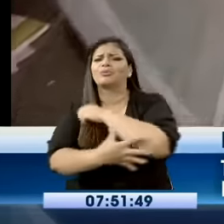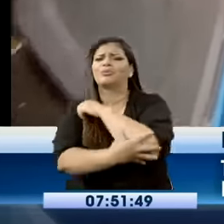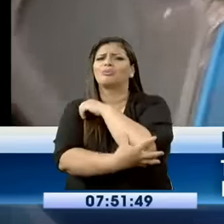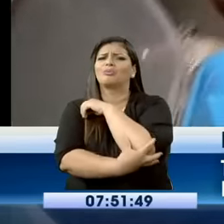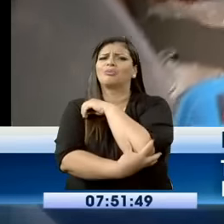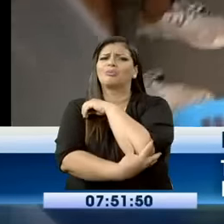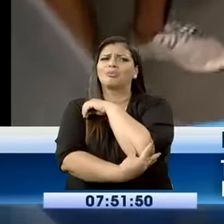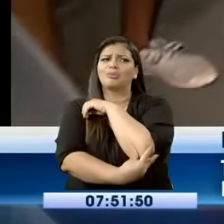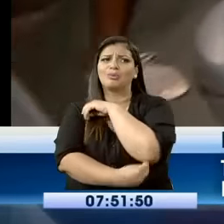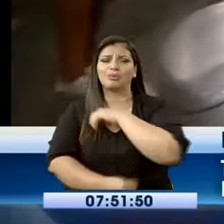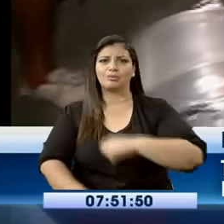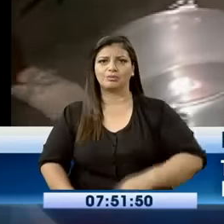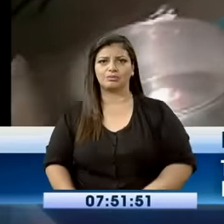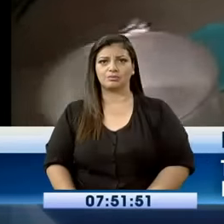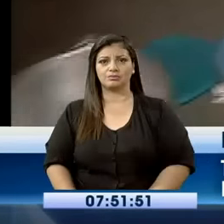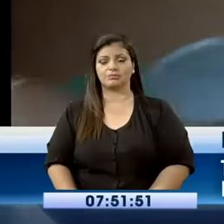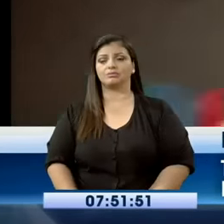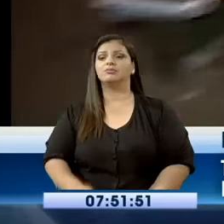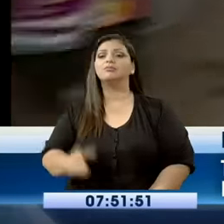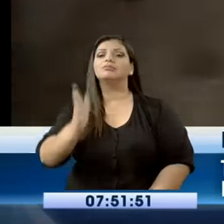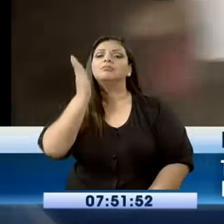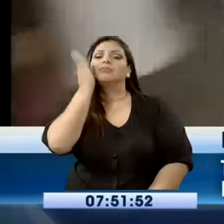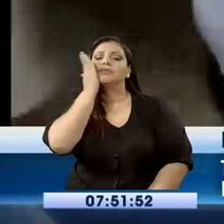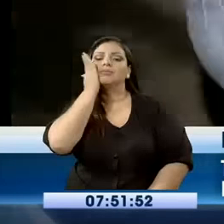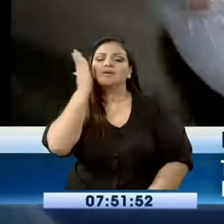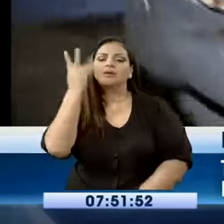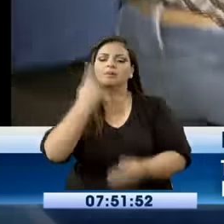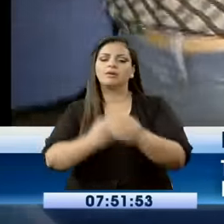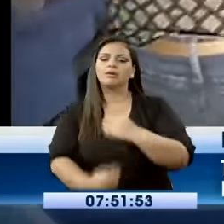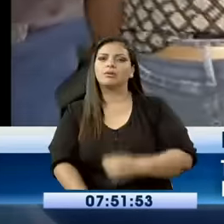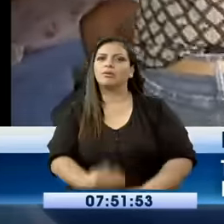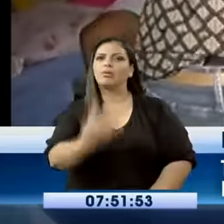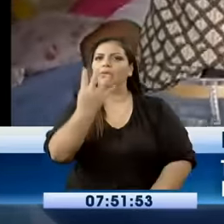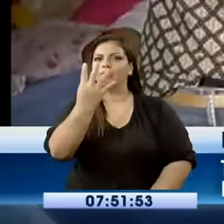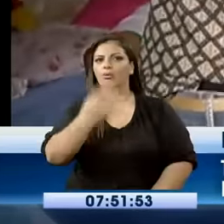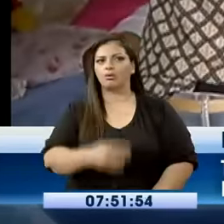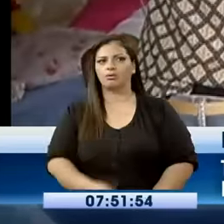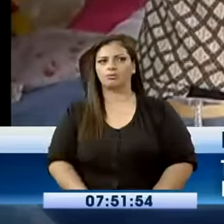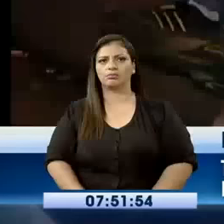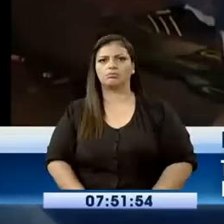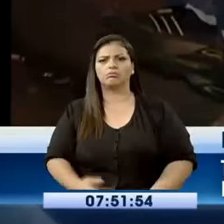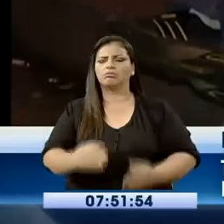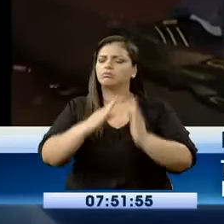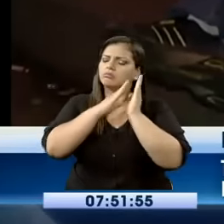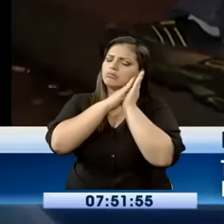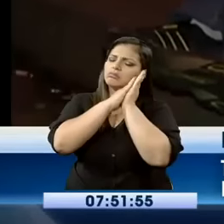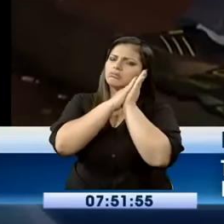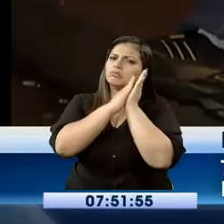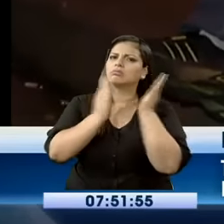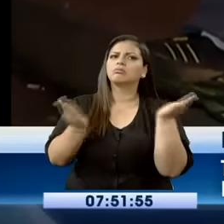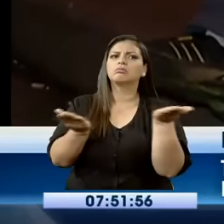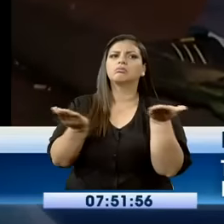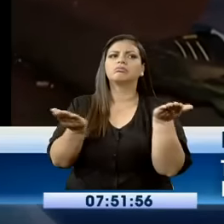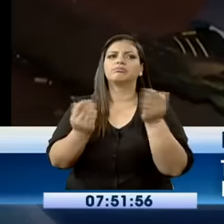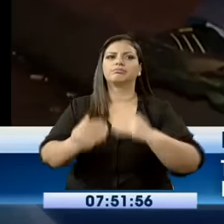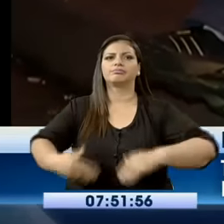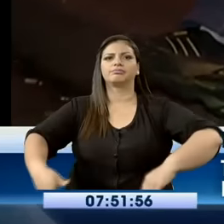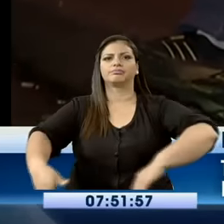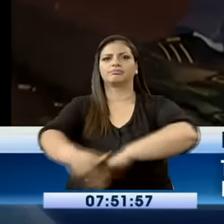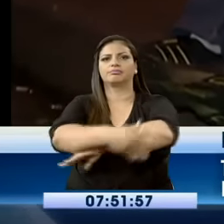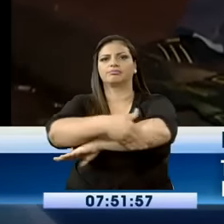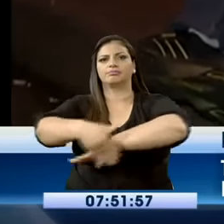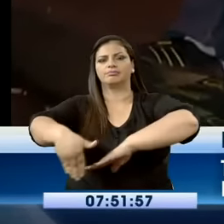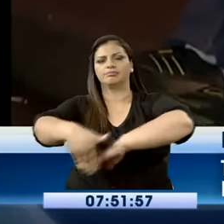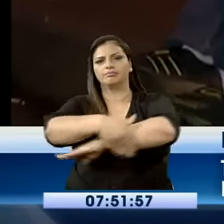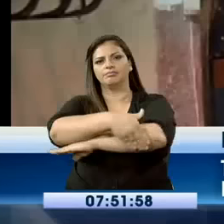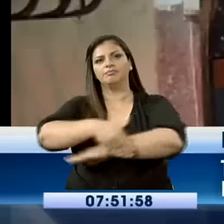Una madre soltera junto a sus cuatro hijos, durmiendo prácticamente en la calle. Luego de ser desalojados